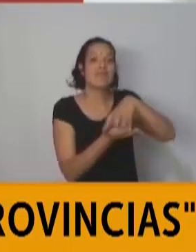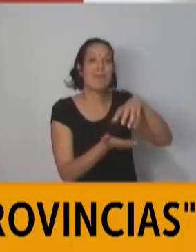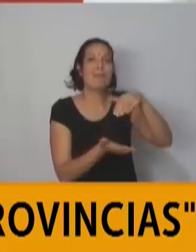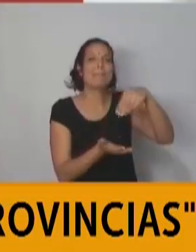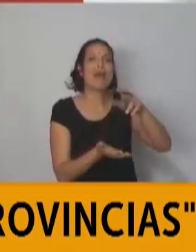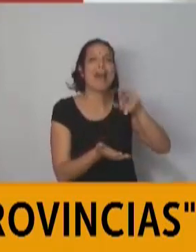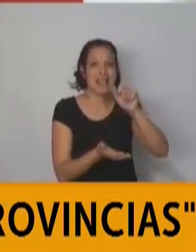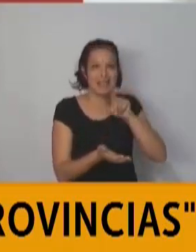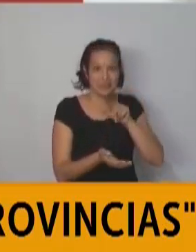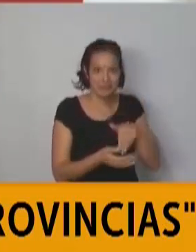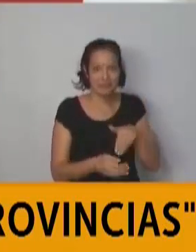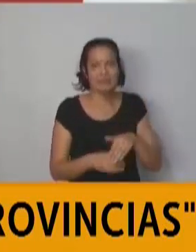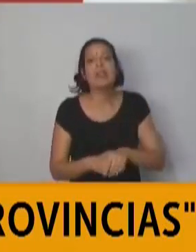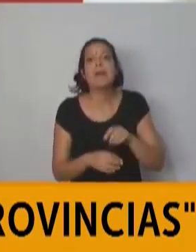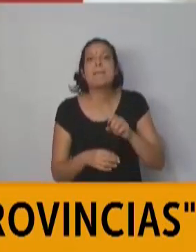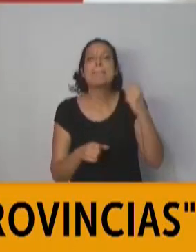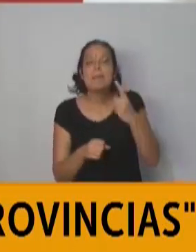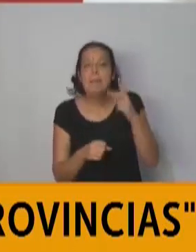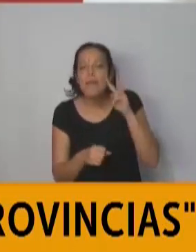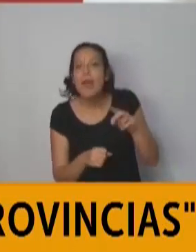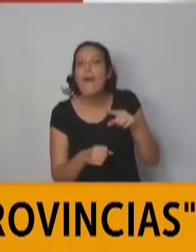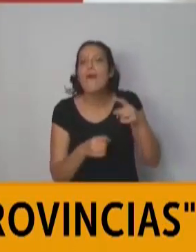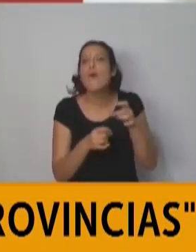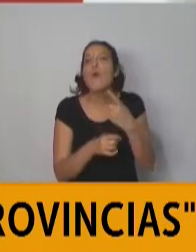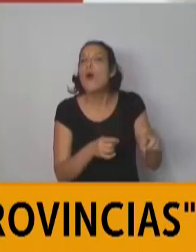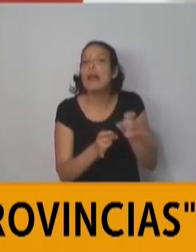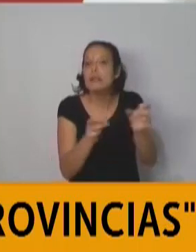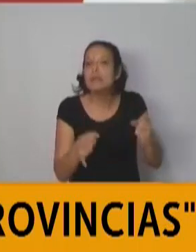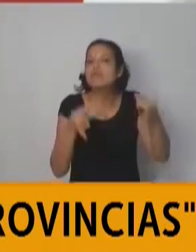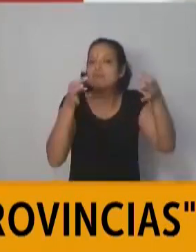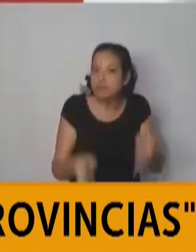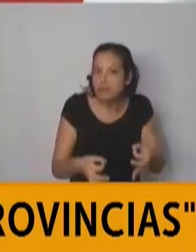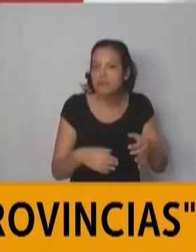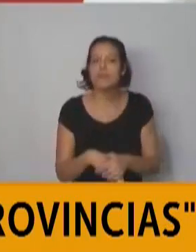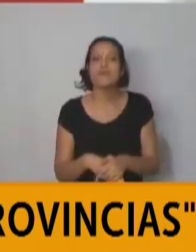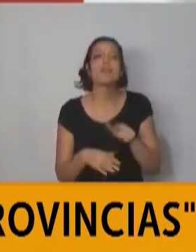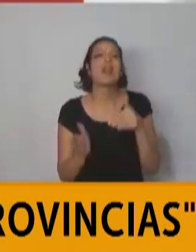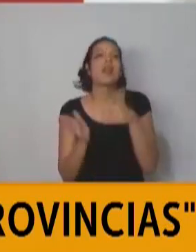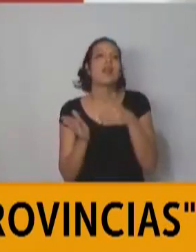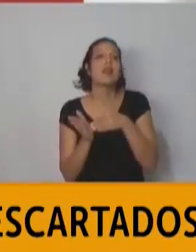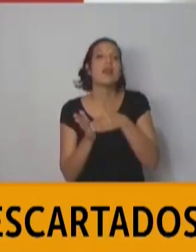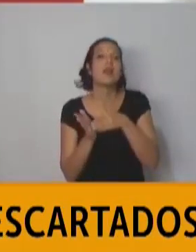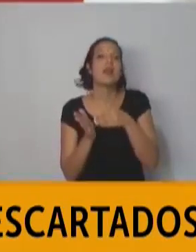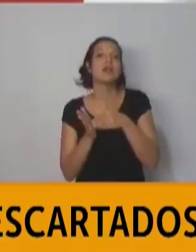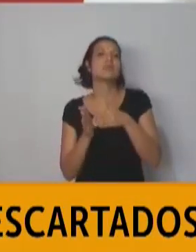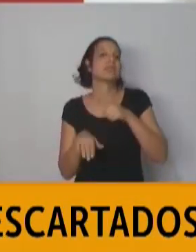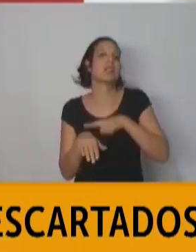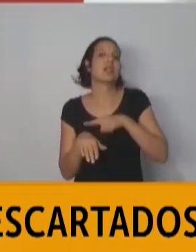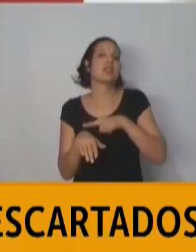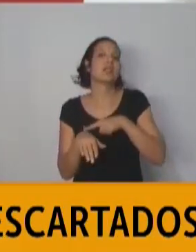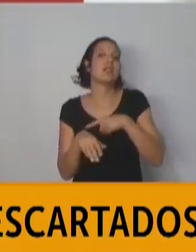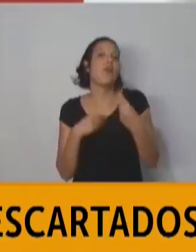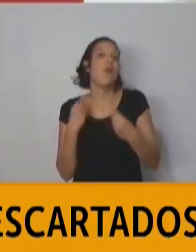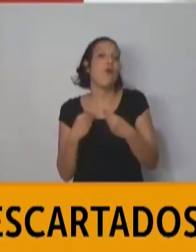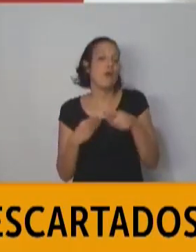si no es otro tipo de virus. Y después eso se deriva al Malbran para descartar eso. Bueno, va a depender de los tiempos que tenga hoy